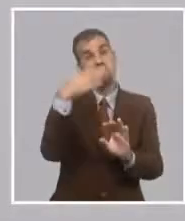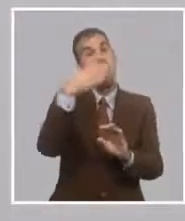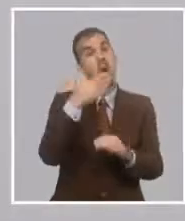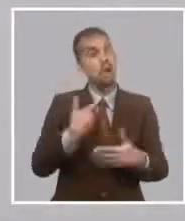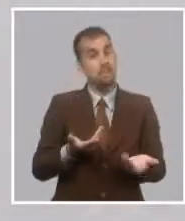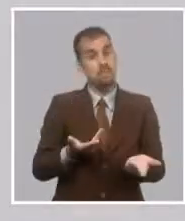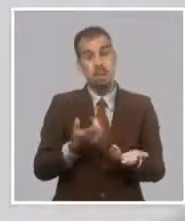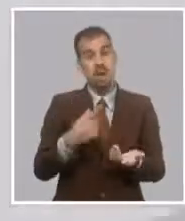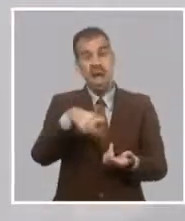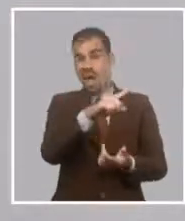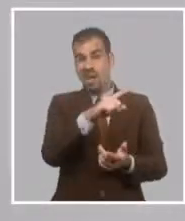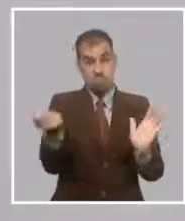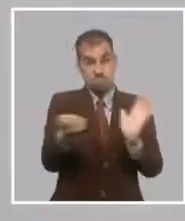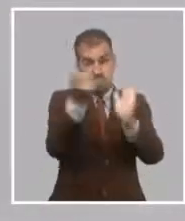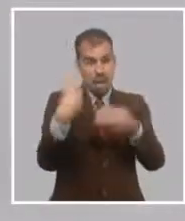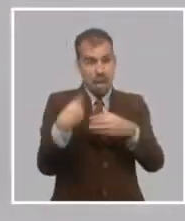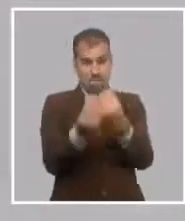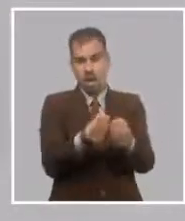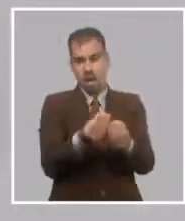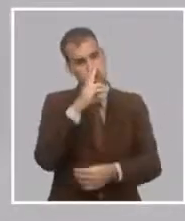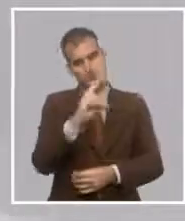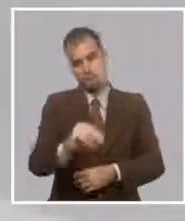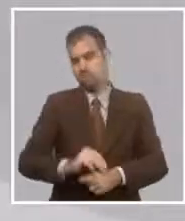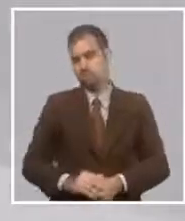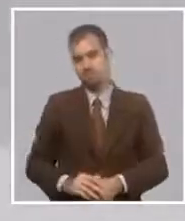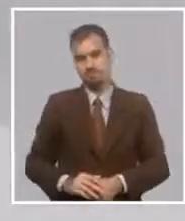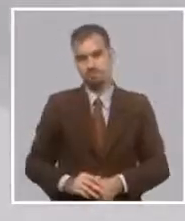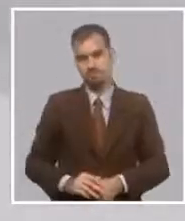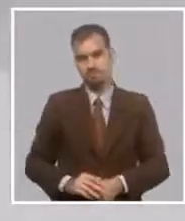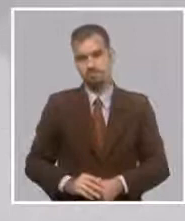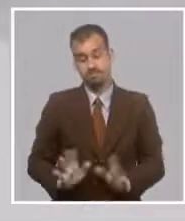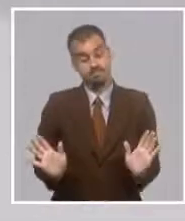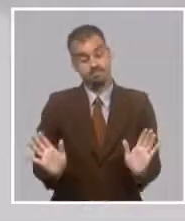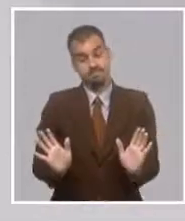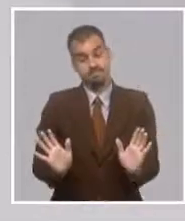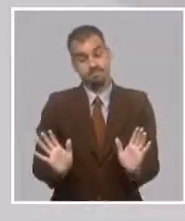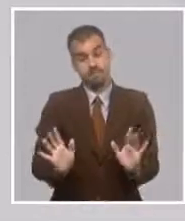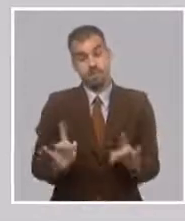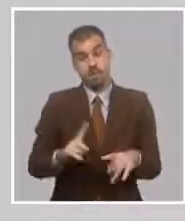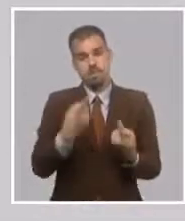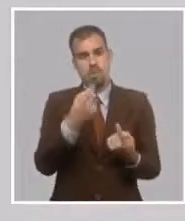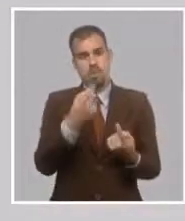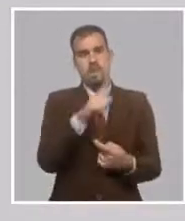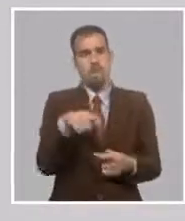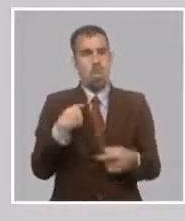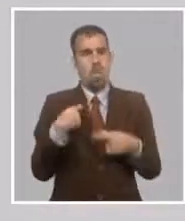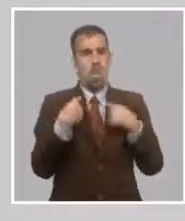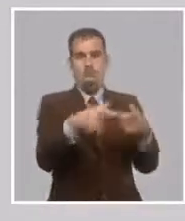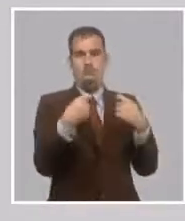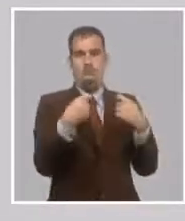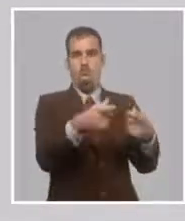bueno, prácticamente eso no se va a poder financiar porque sería financiar una pérdida.